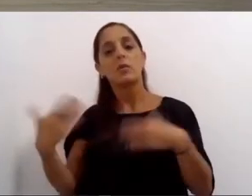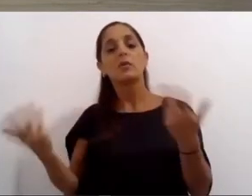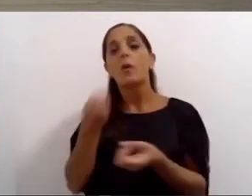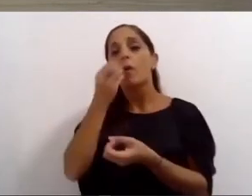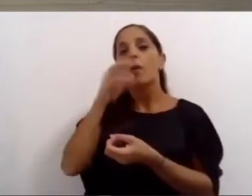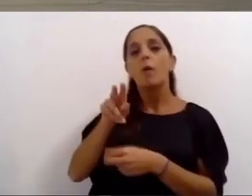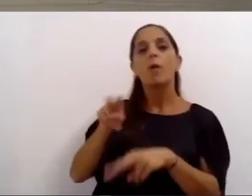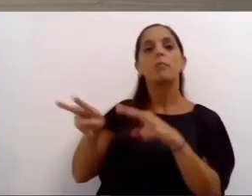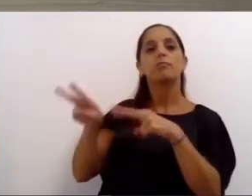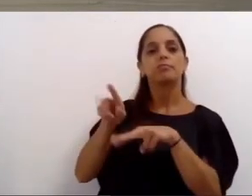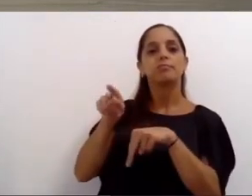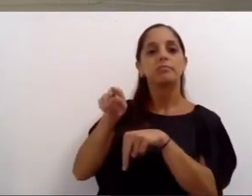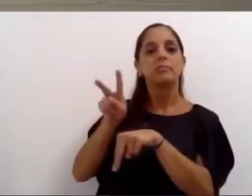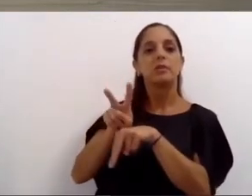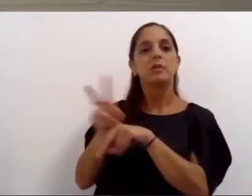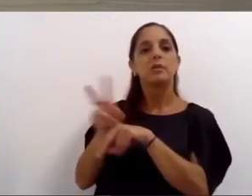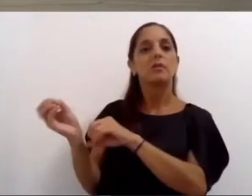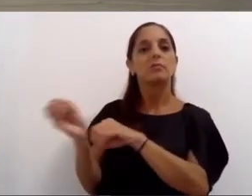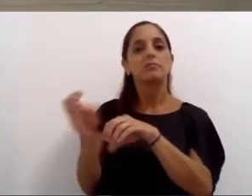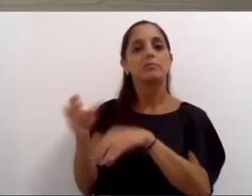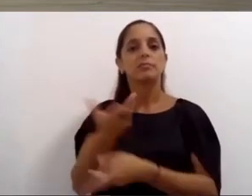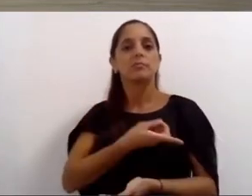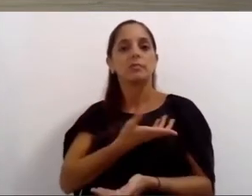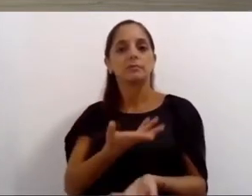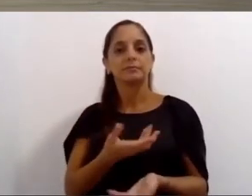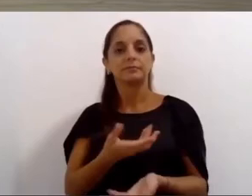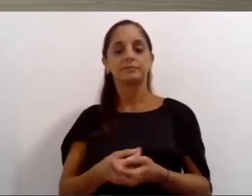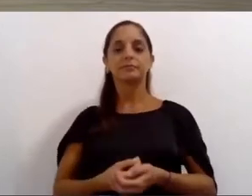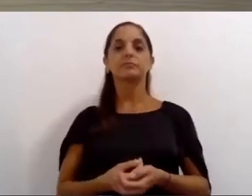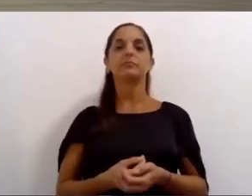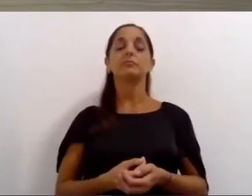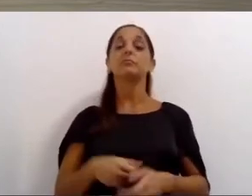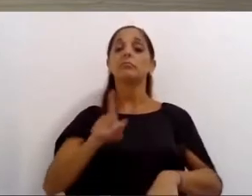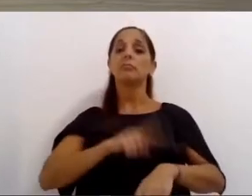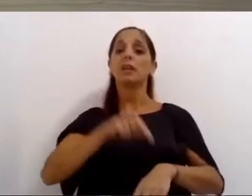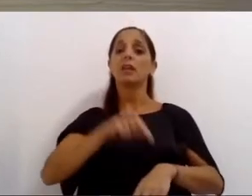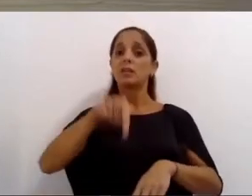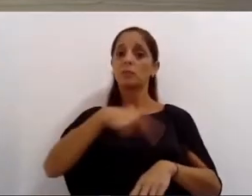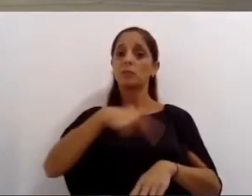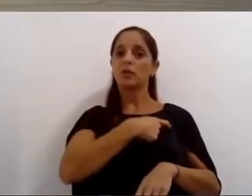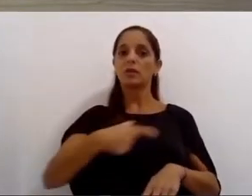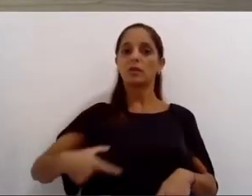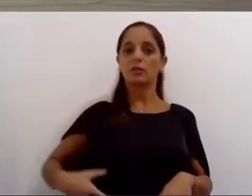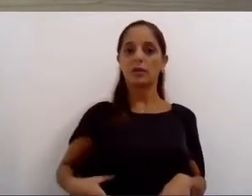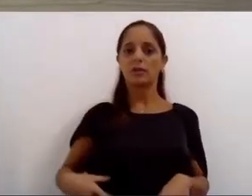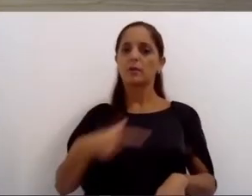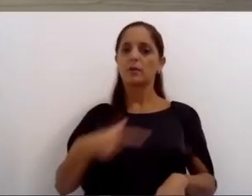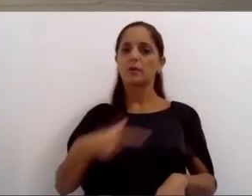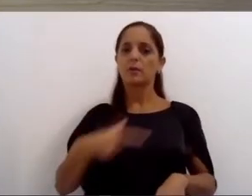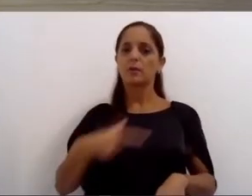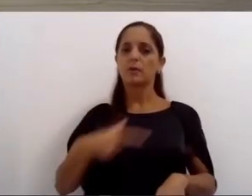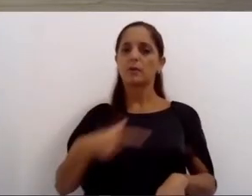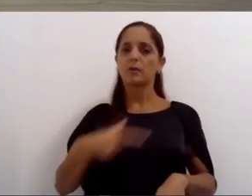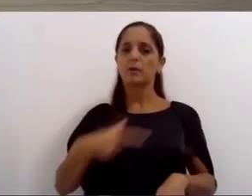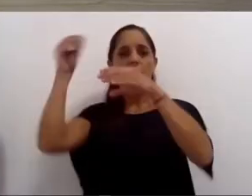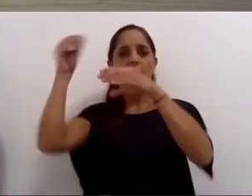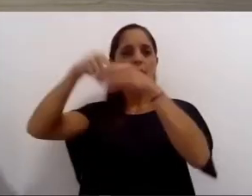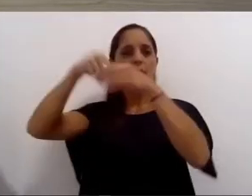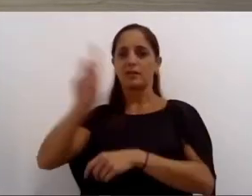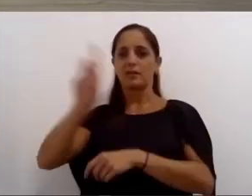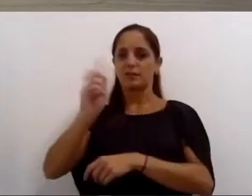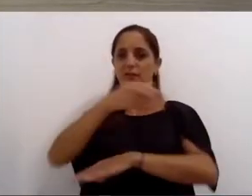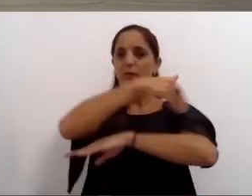escuchar nosotros no gobernamos desde un despacho gobernamos desde las calles los gobiernos locales